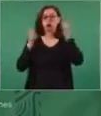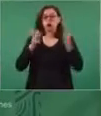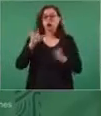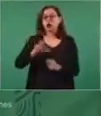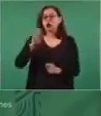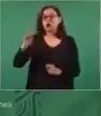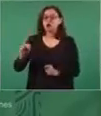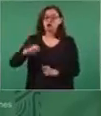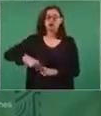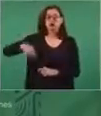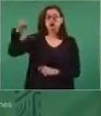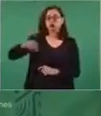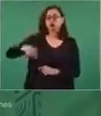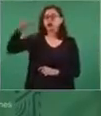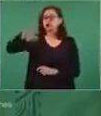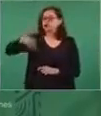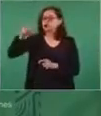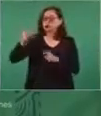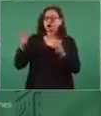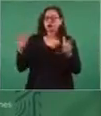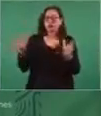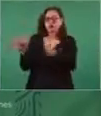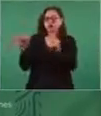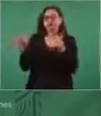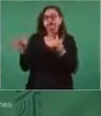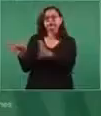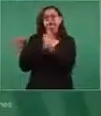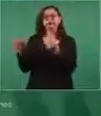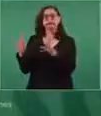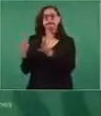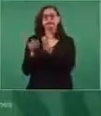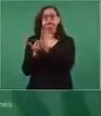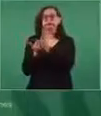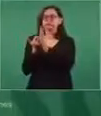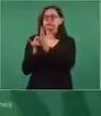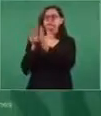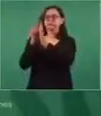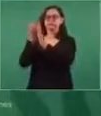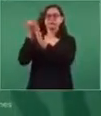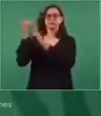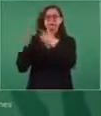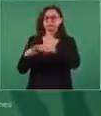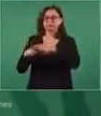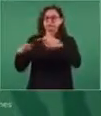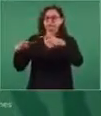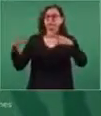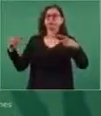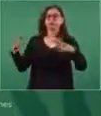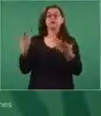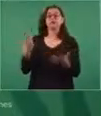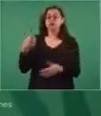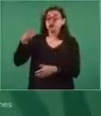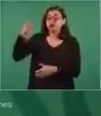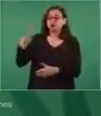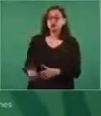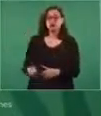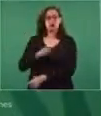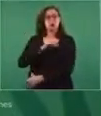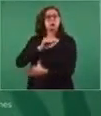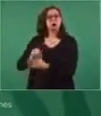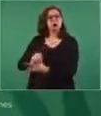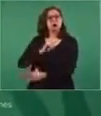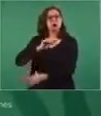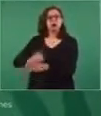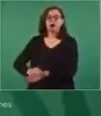de Quintana Roo, y ahora el propósito es bajar hacia el sur de Quintana Roo y al sur en general,